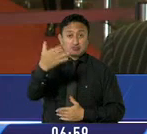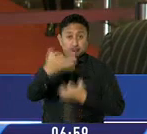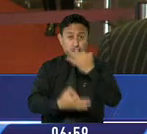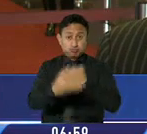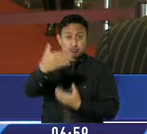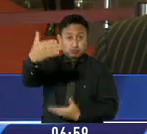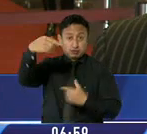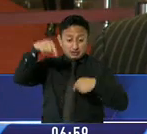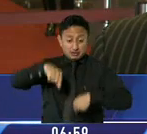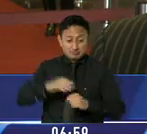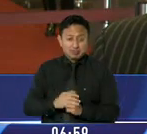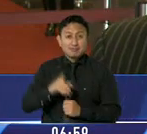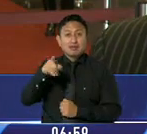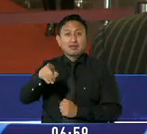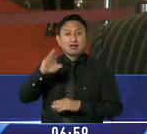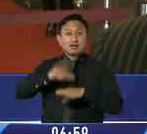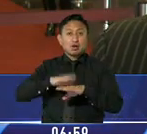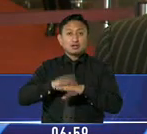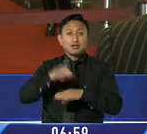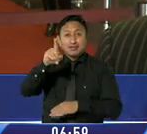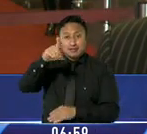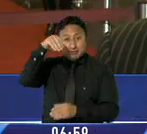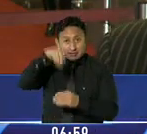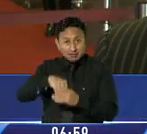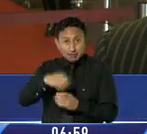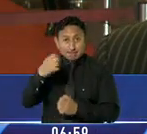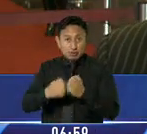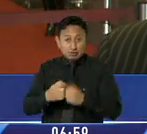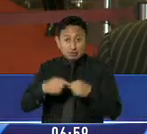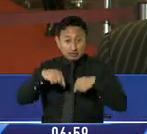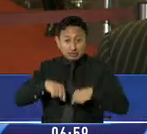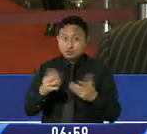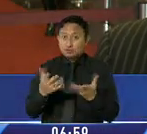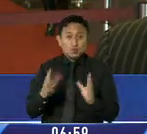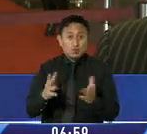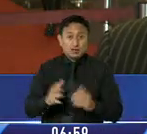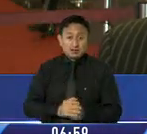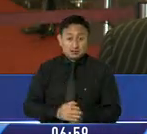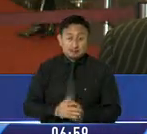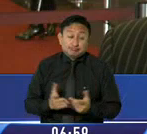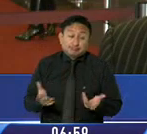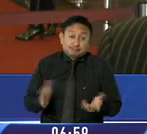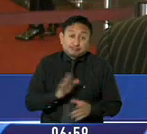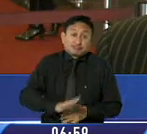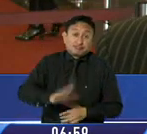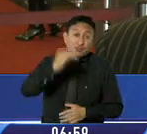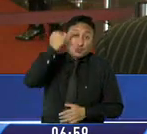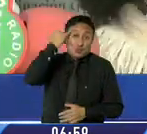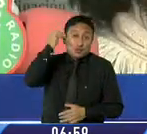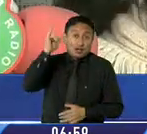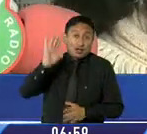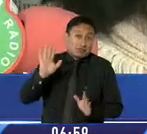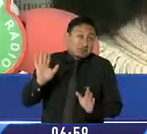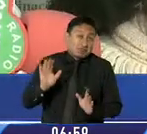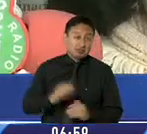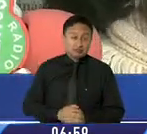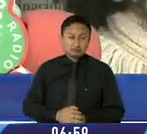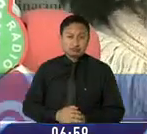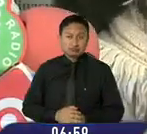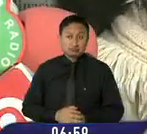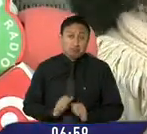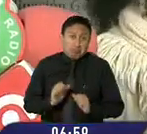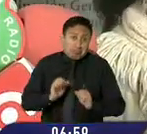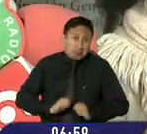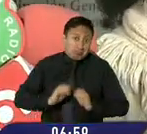país sería a través de esta causal, y no tenemos en el país, eso sería un invento traído de los cabellos. Sí, hay que conversar,